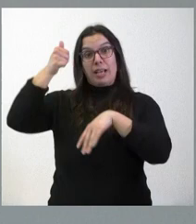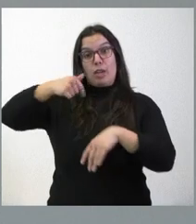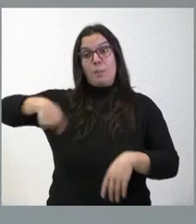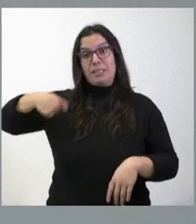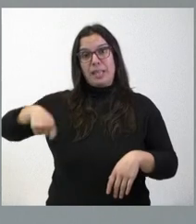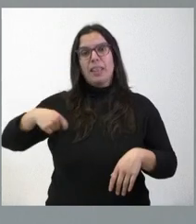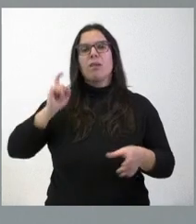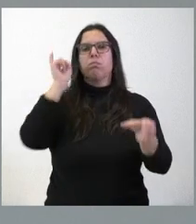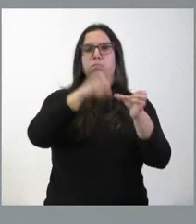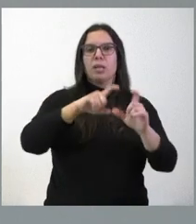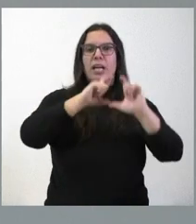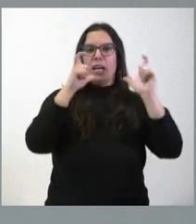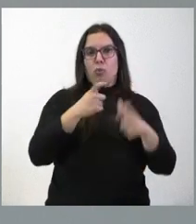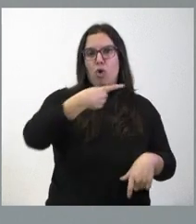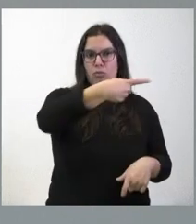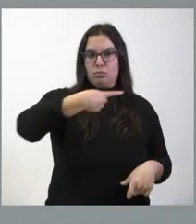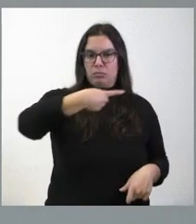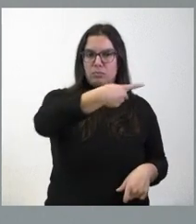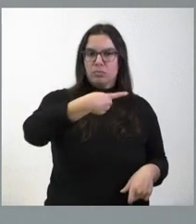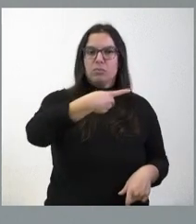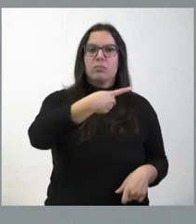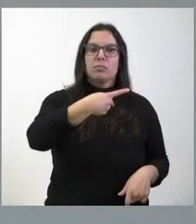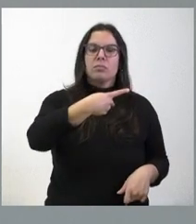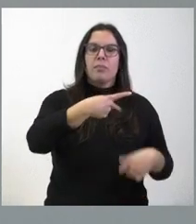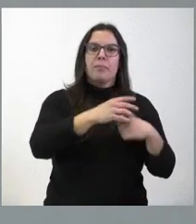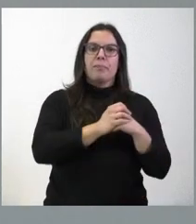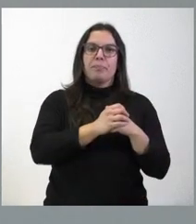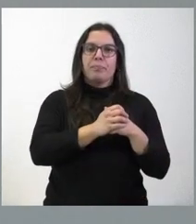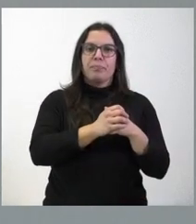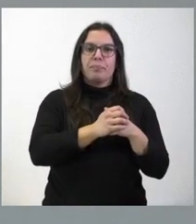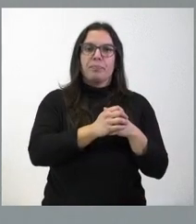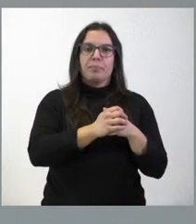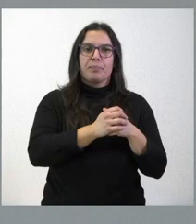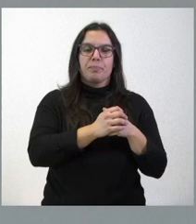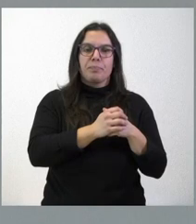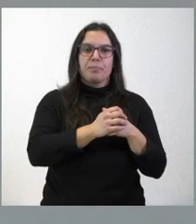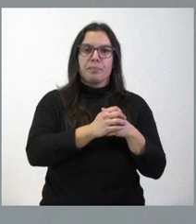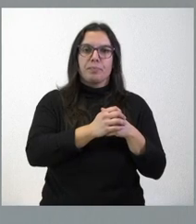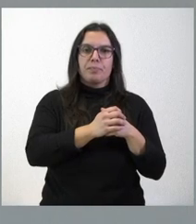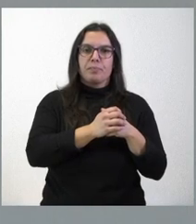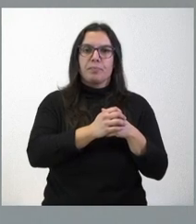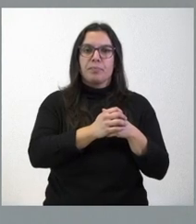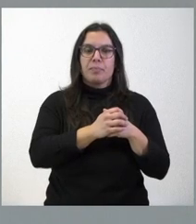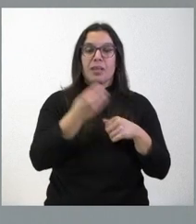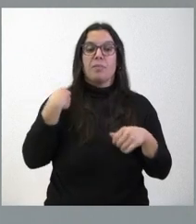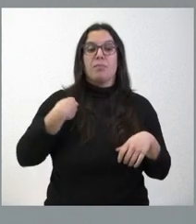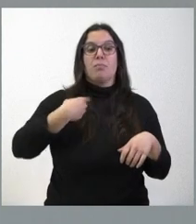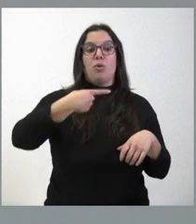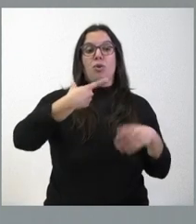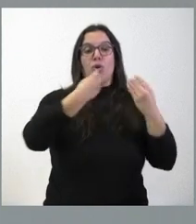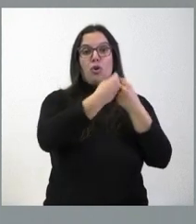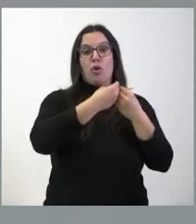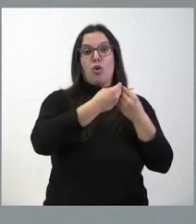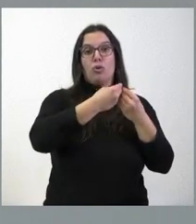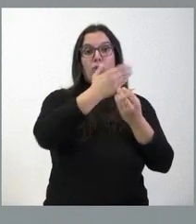reuniones bilaterales con nuestros homólogos de las regiones norte y